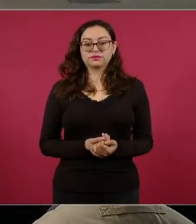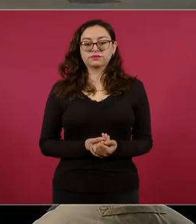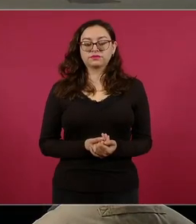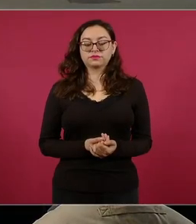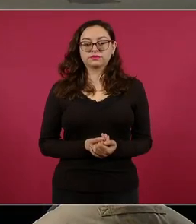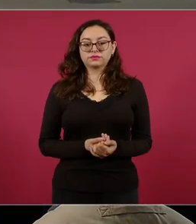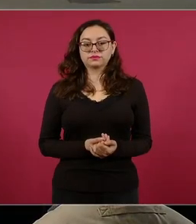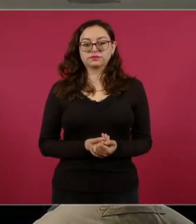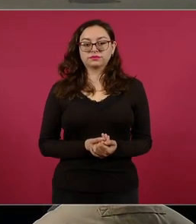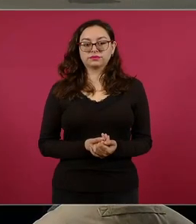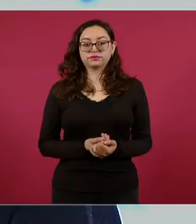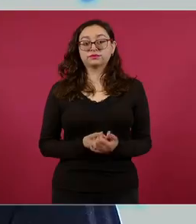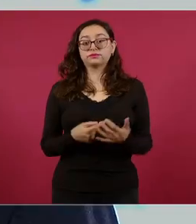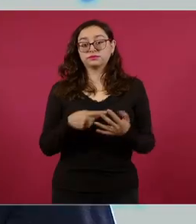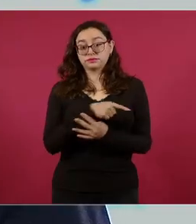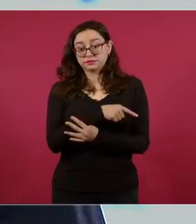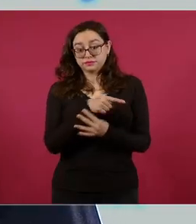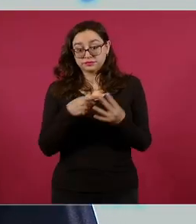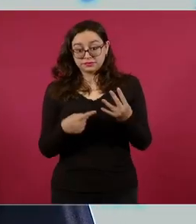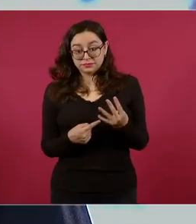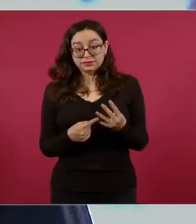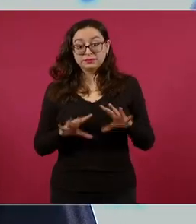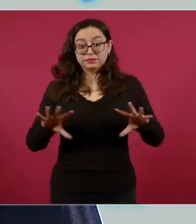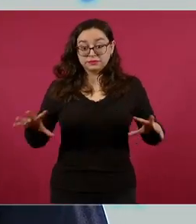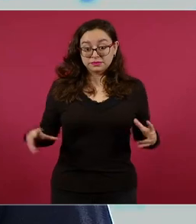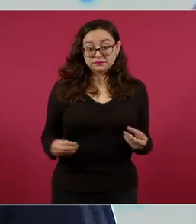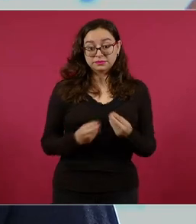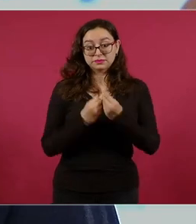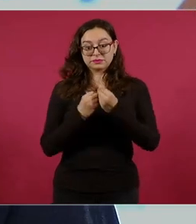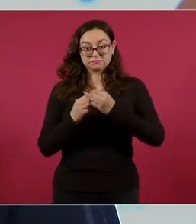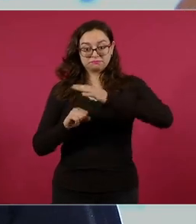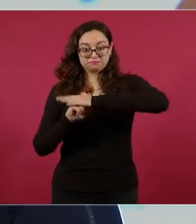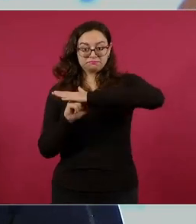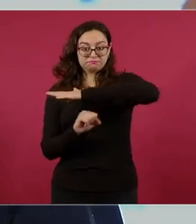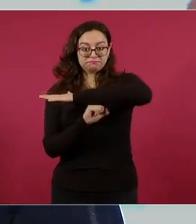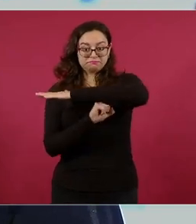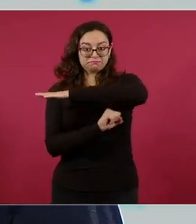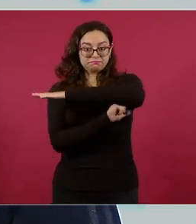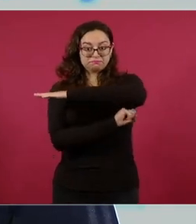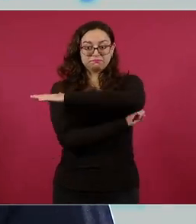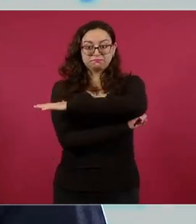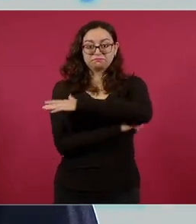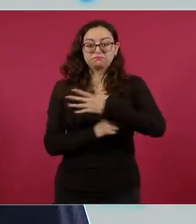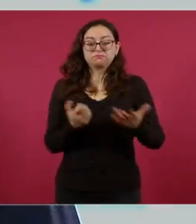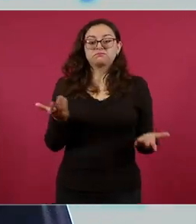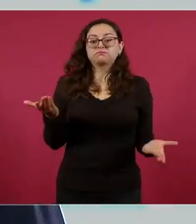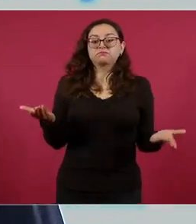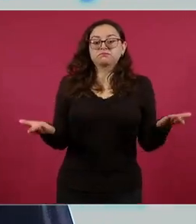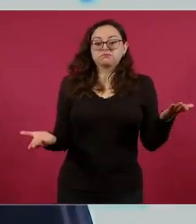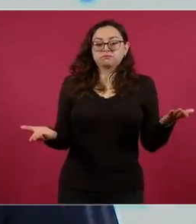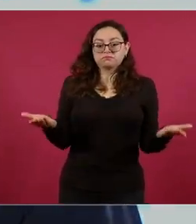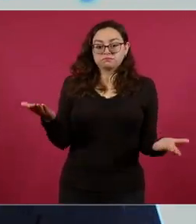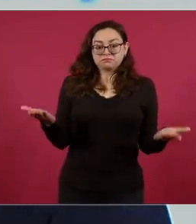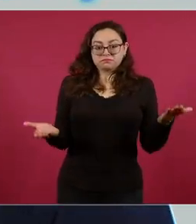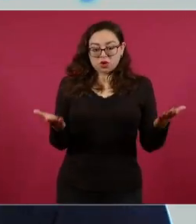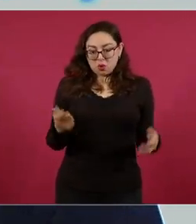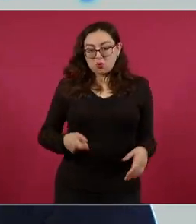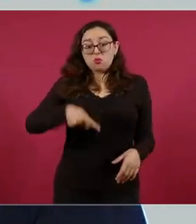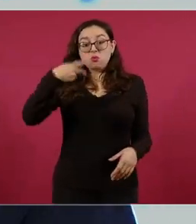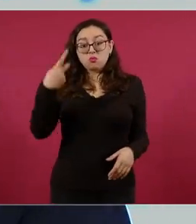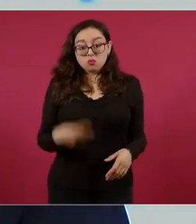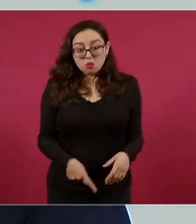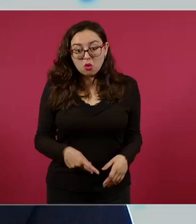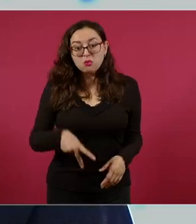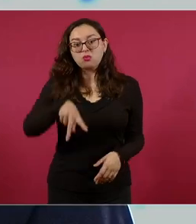que está encontrando el equilibrio. Este modelo de equilibrio es totalmente mexicano, es de